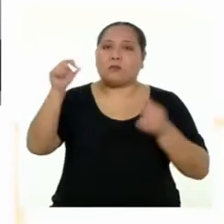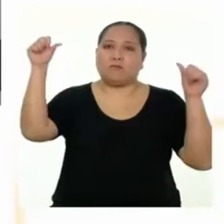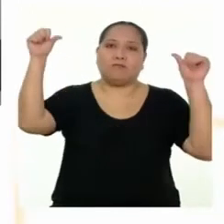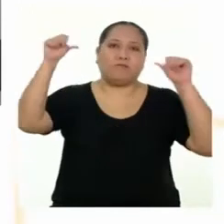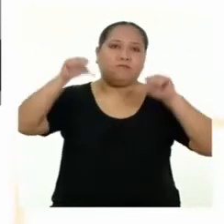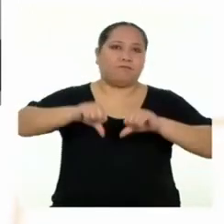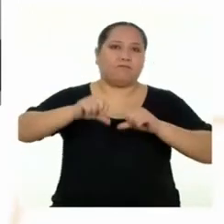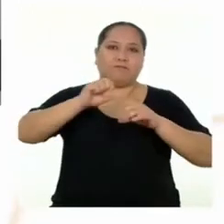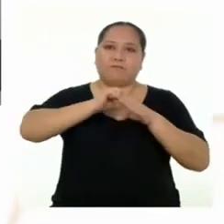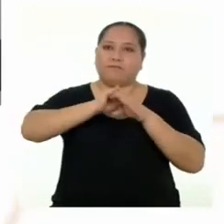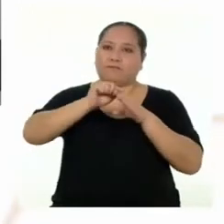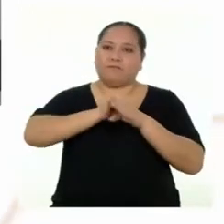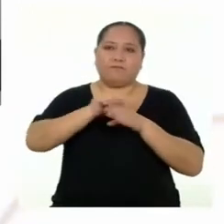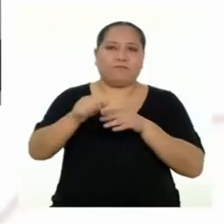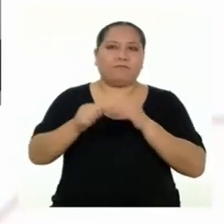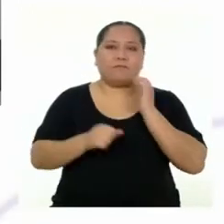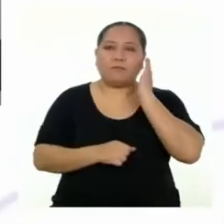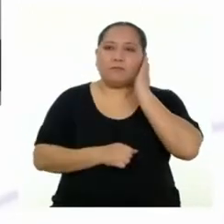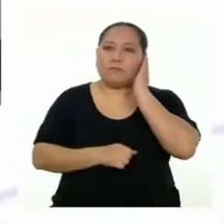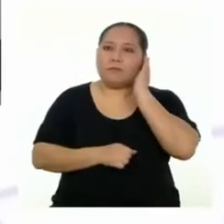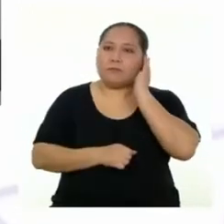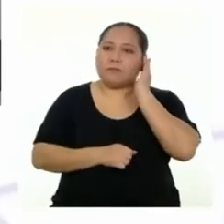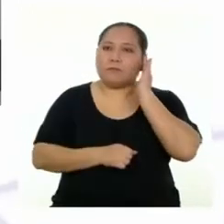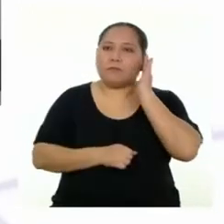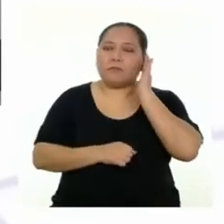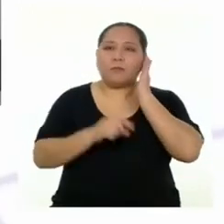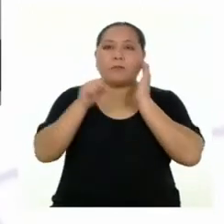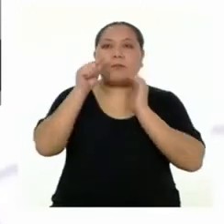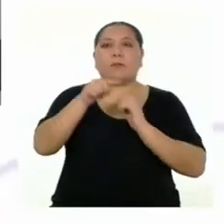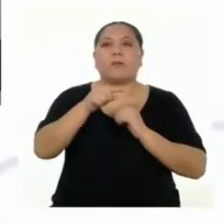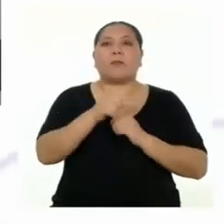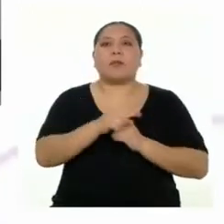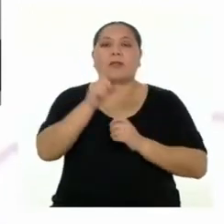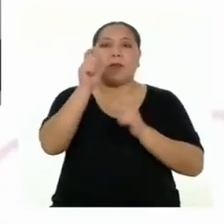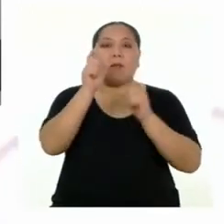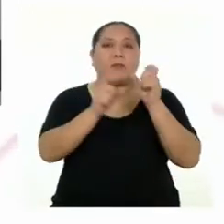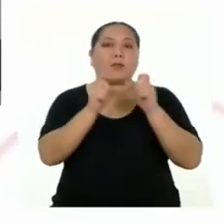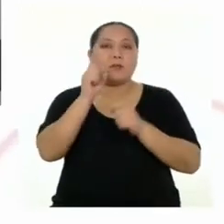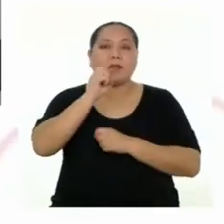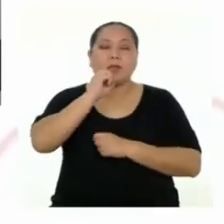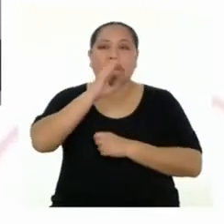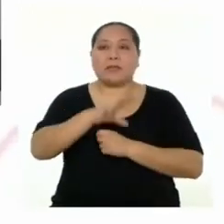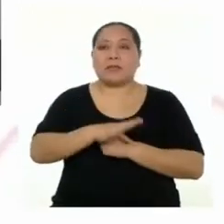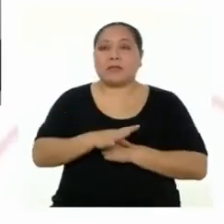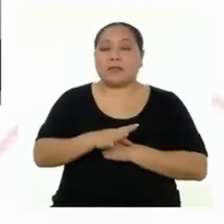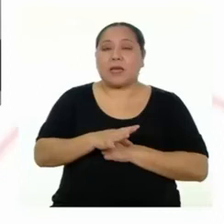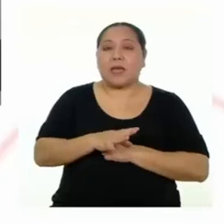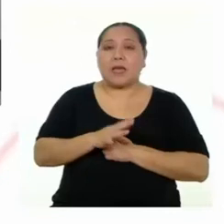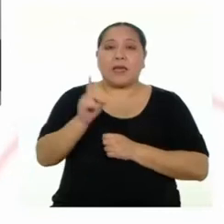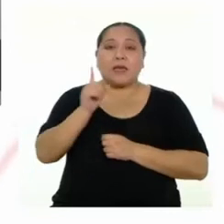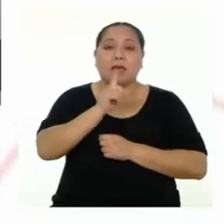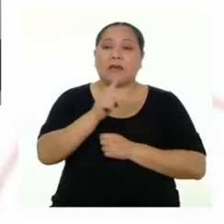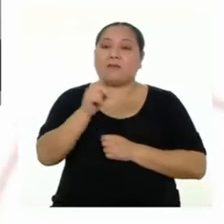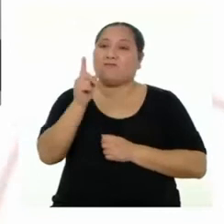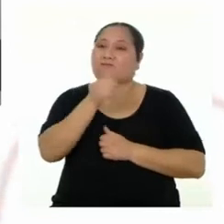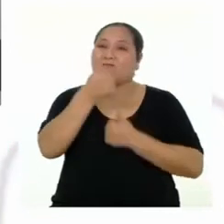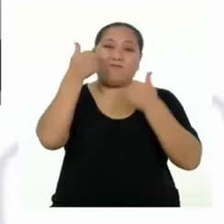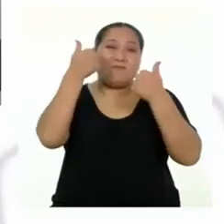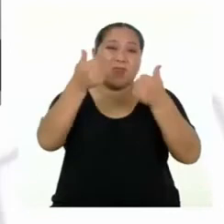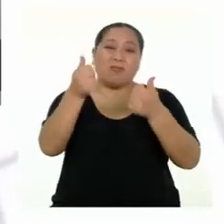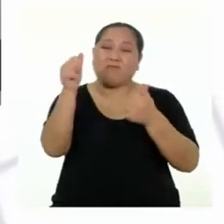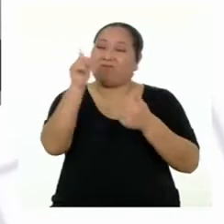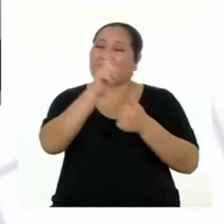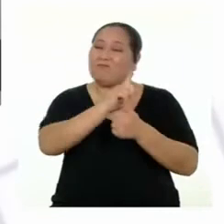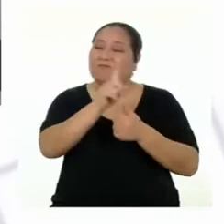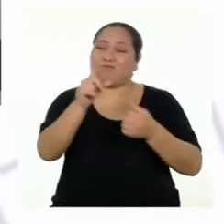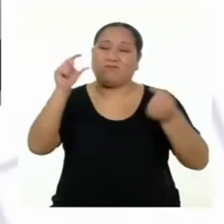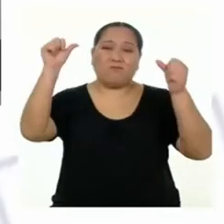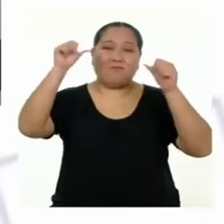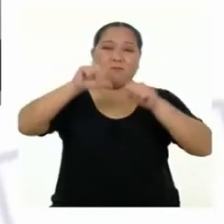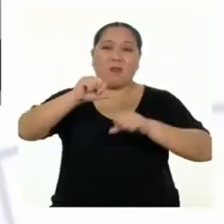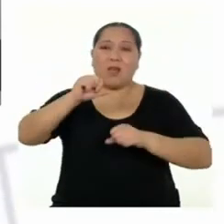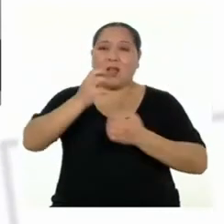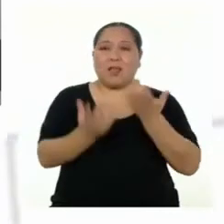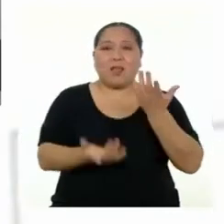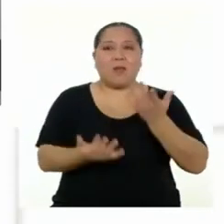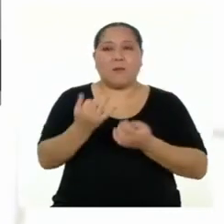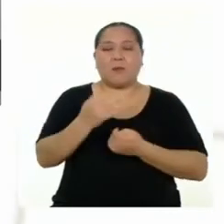una mala práctica. Desde ahí el autor o autora considera que es incorrecto hacerlo. ¿Qué más?